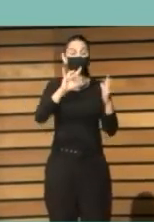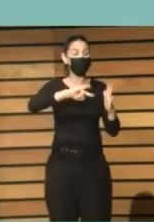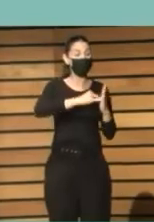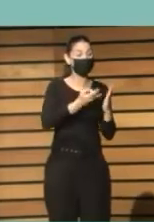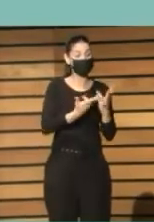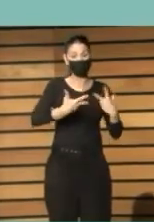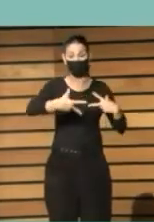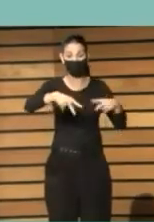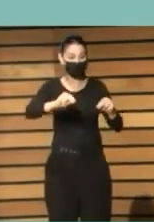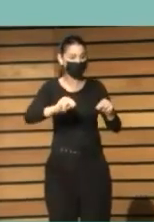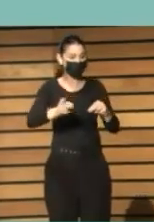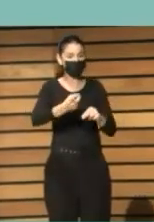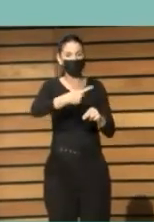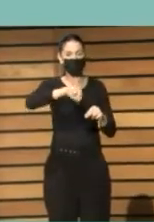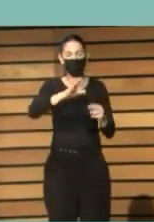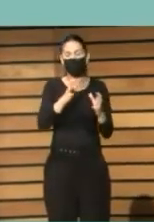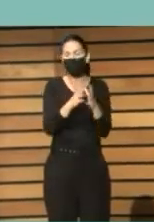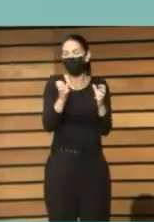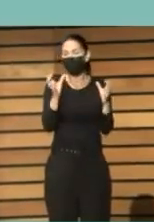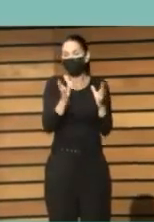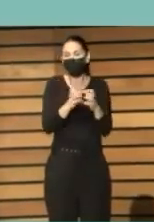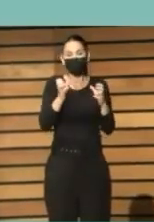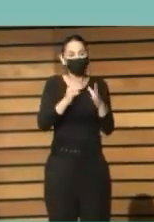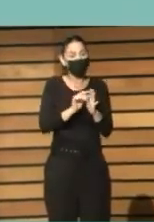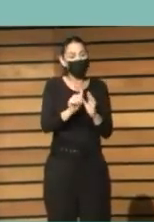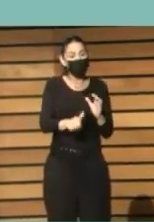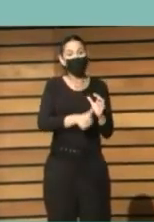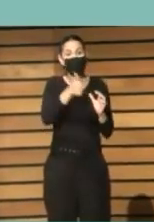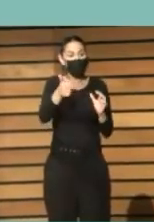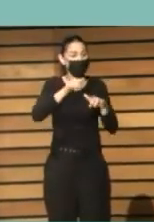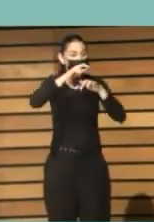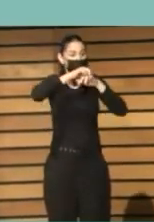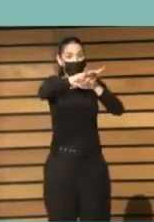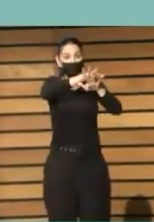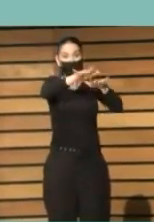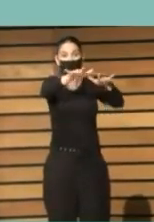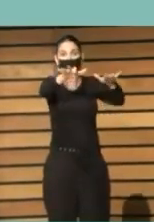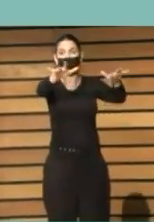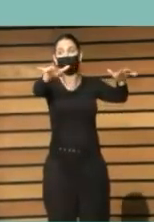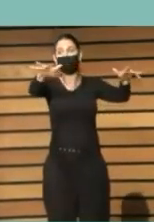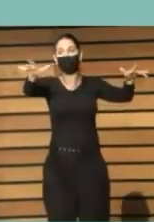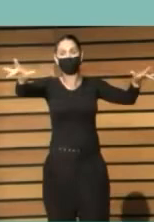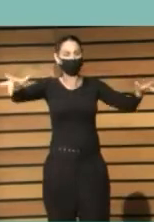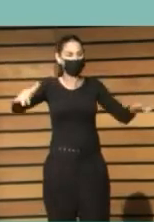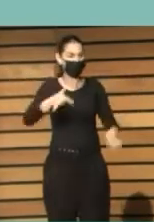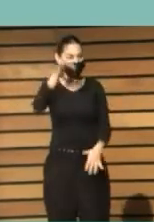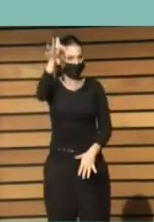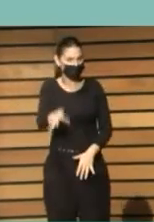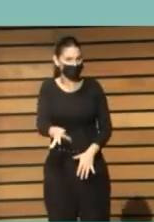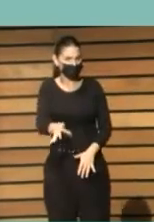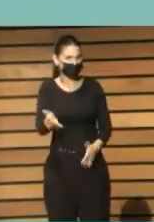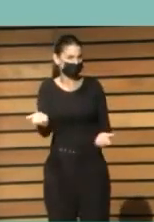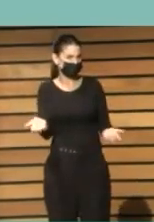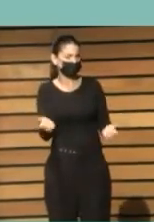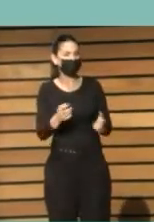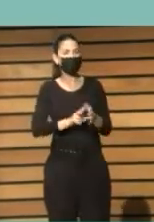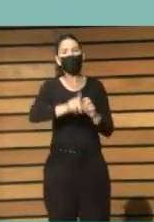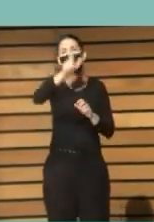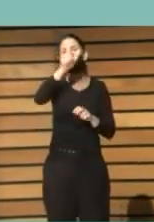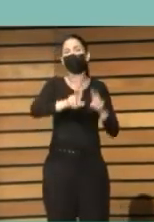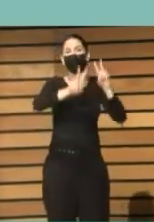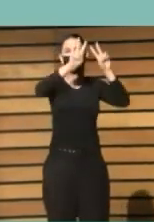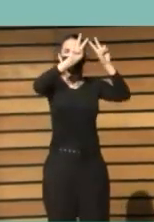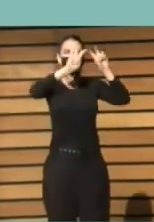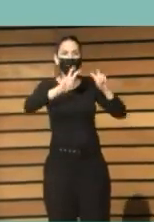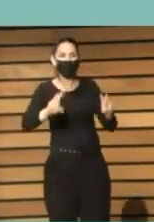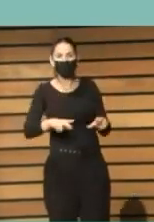todos tenemos la ambición de ampliar su impacto de hacer que ese impacto sea permanente entonces los investigadores de la innovación